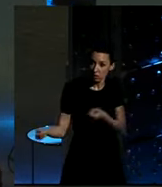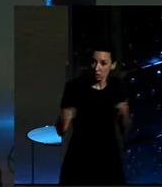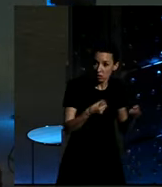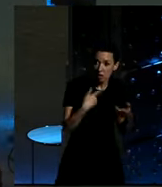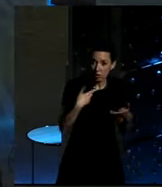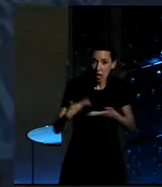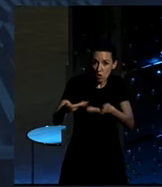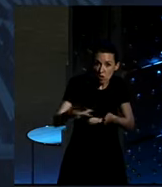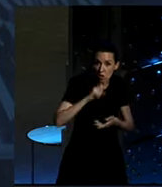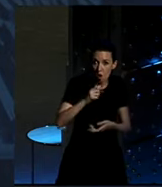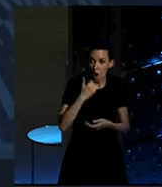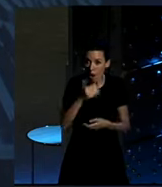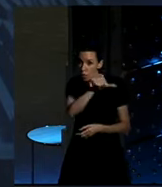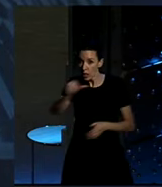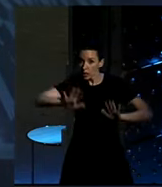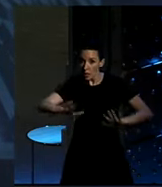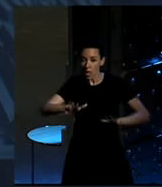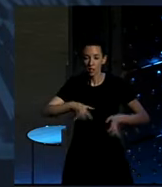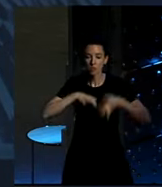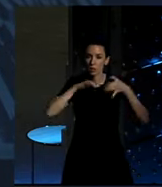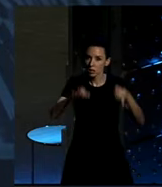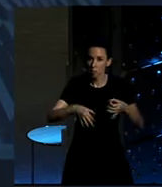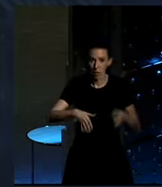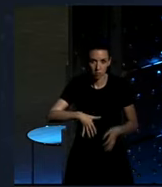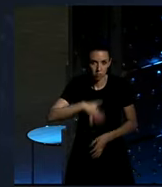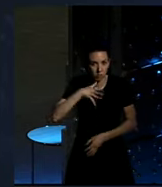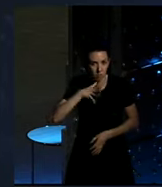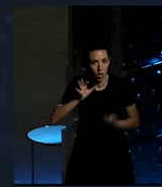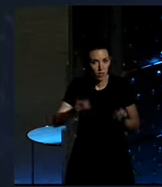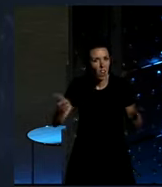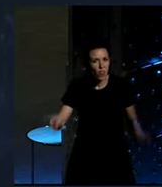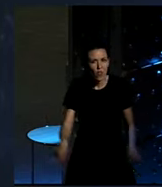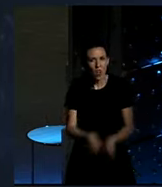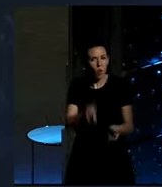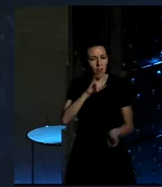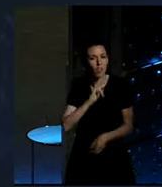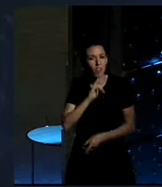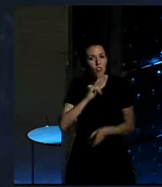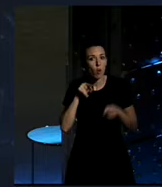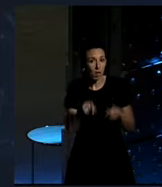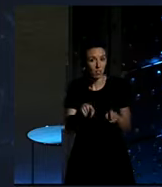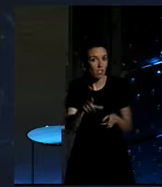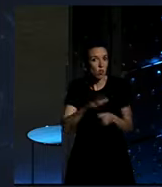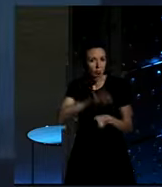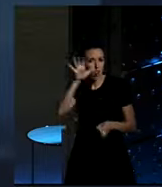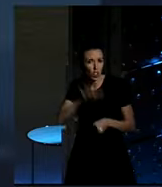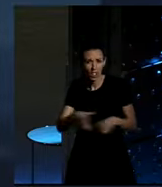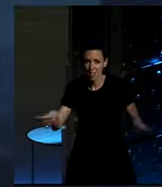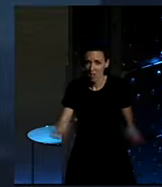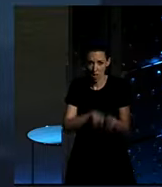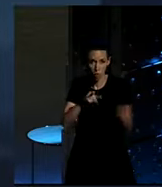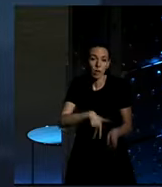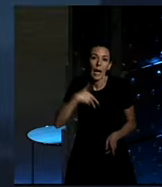una semana, siempre. Es increíble, pero es así. Hables el idioma que hables y estés en el continente que estés, en líneas